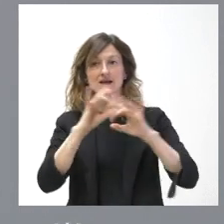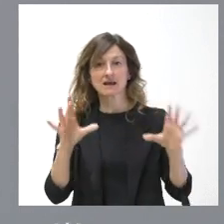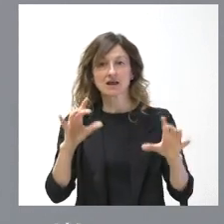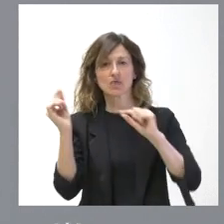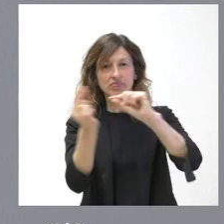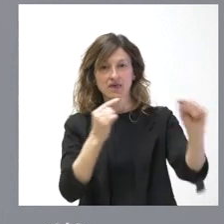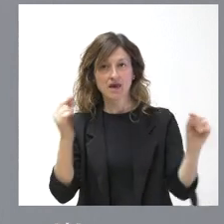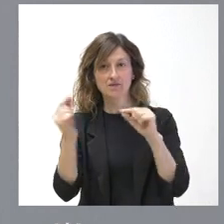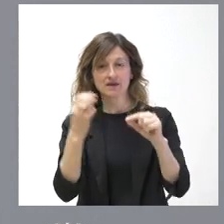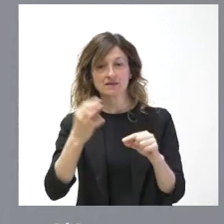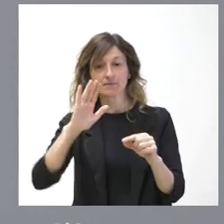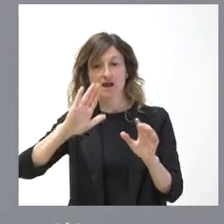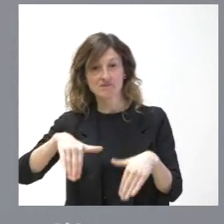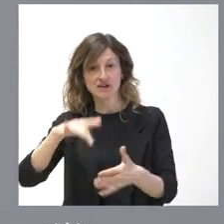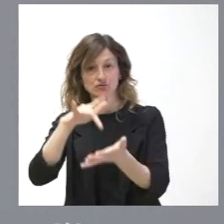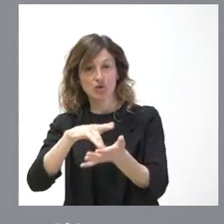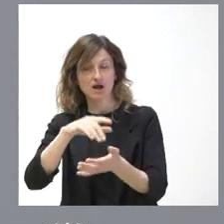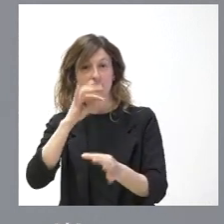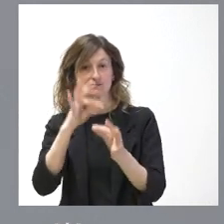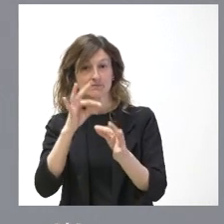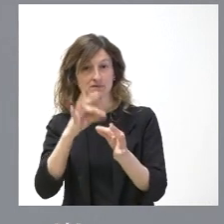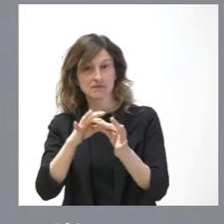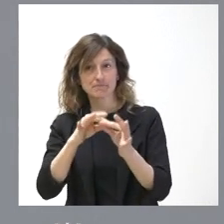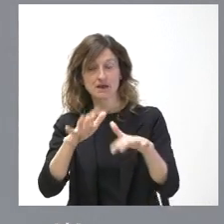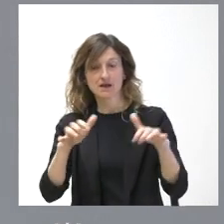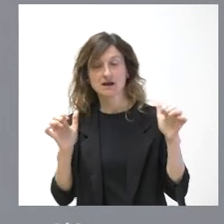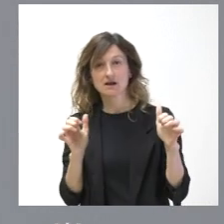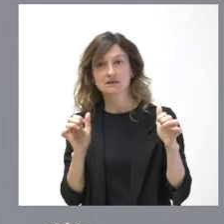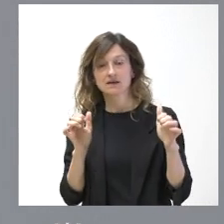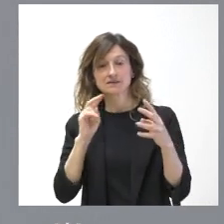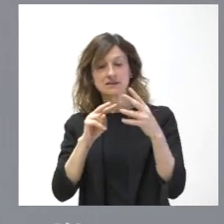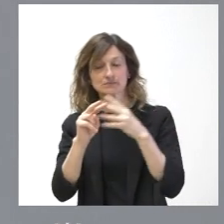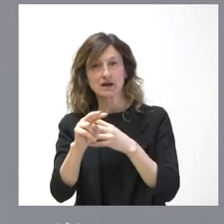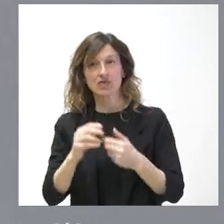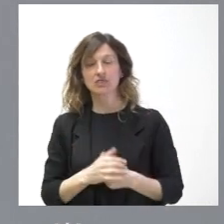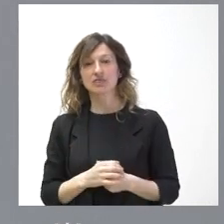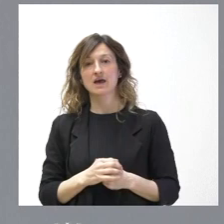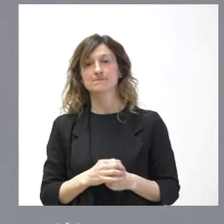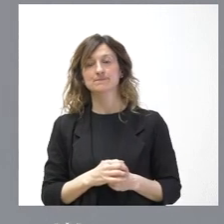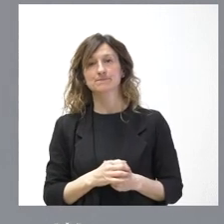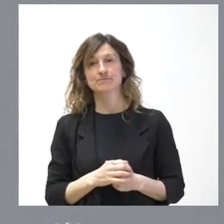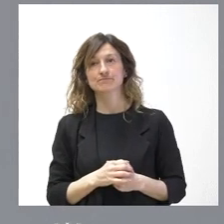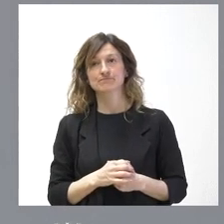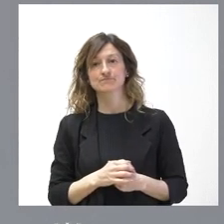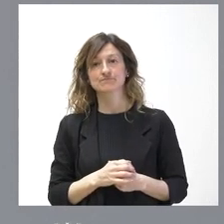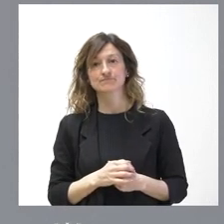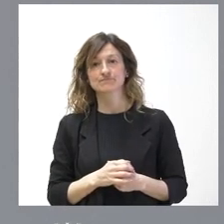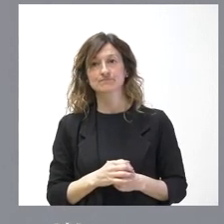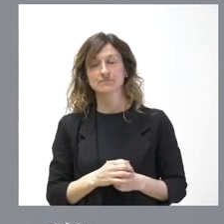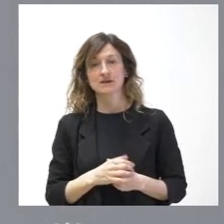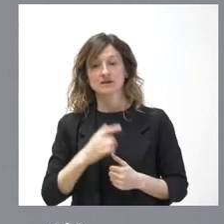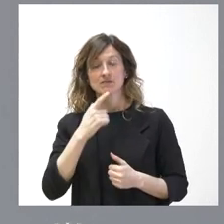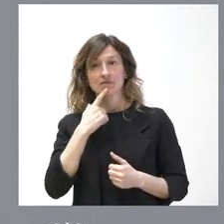debate y lo hubo y tuvo lugar y, por tanto, con el máximo nivel de transparencia. No creo que la falta de